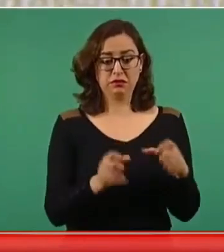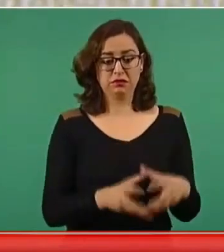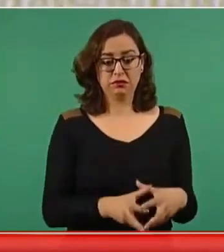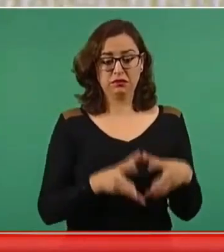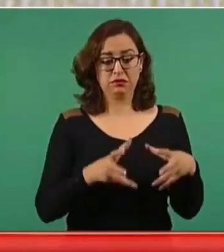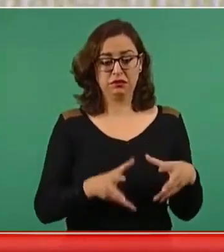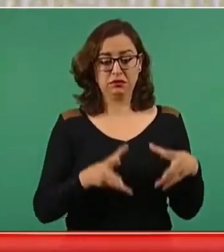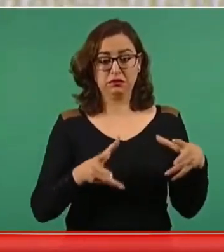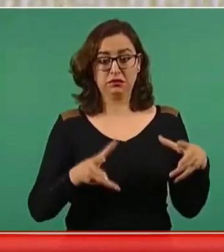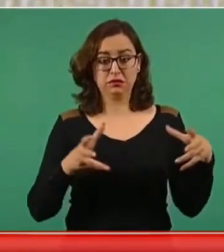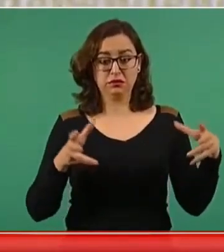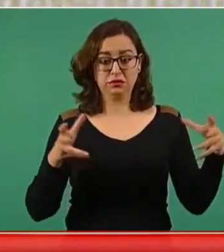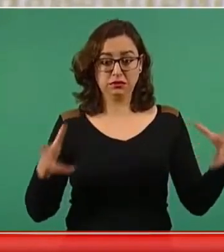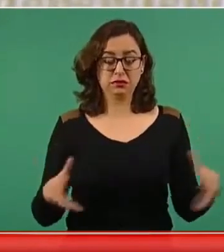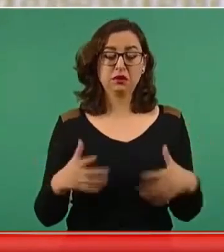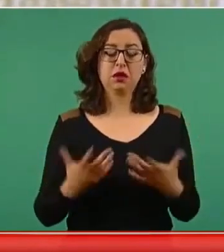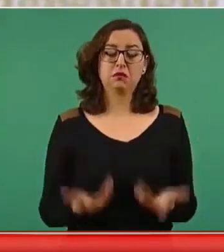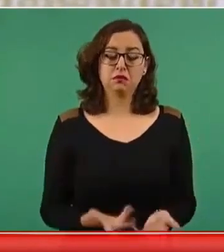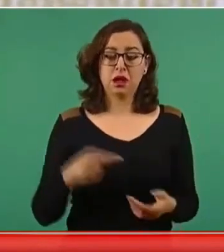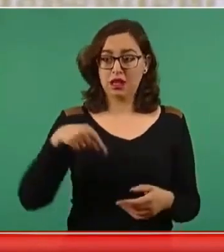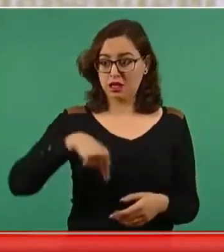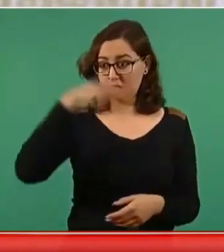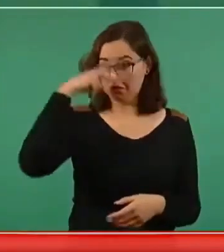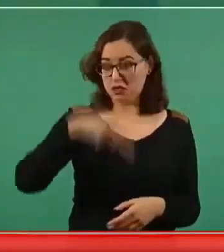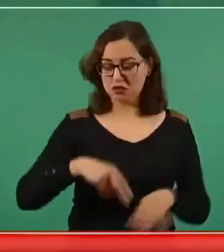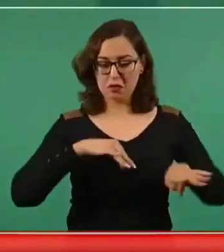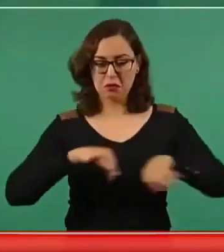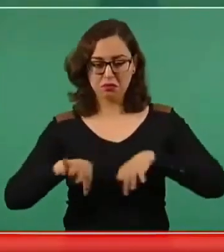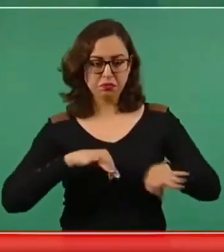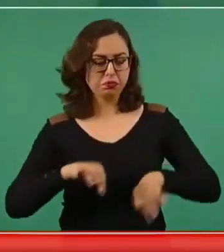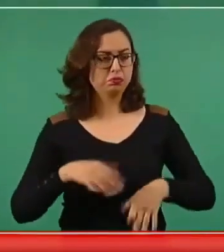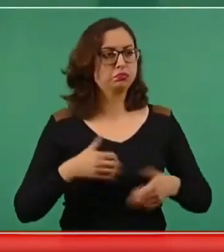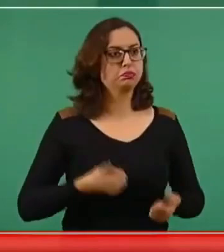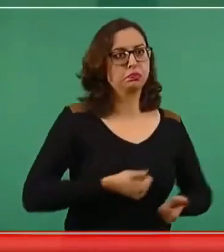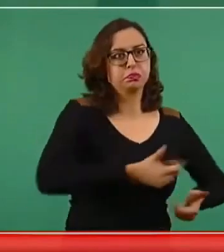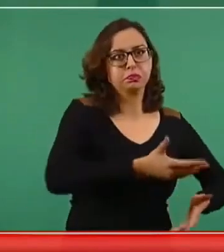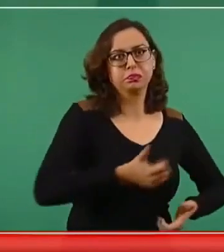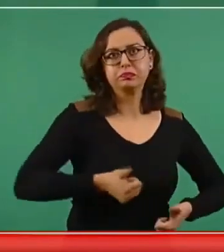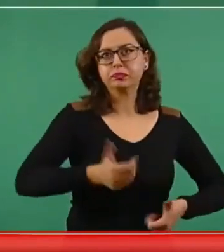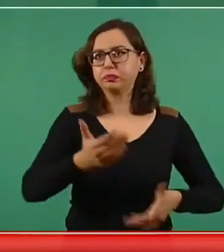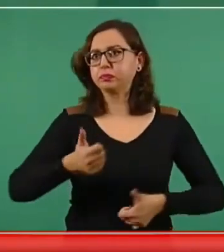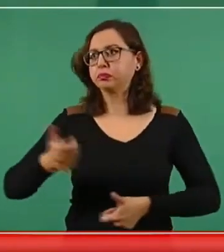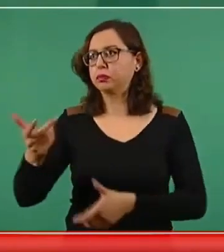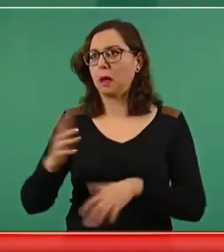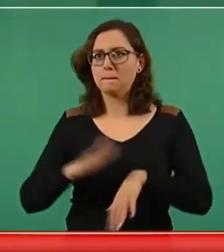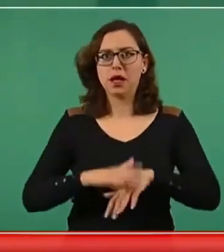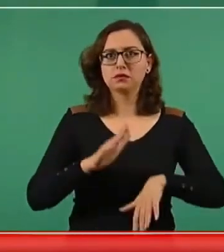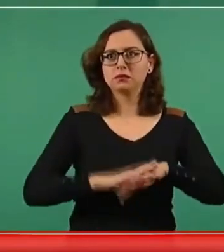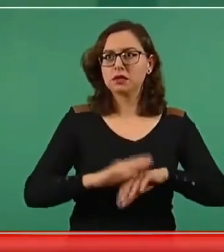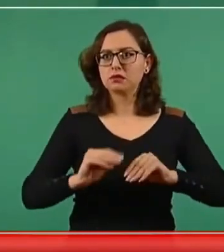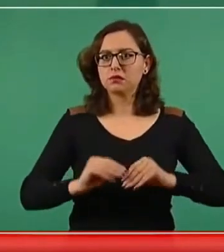nuestras exportaciones. Y esto significa empleo, significa bienestar,